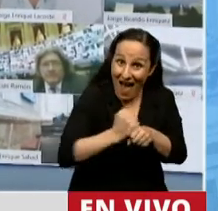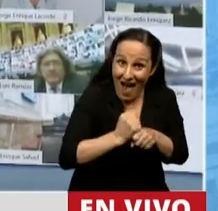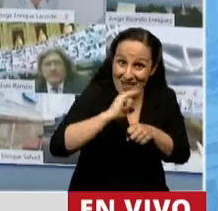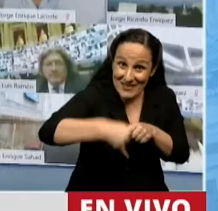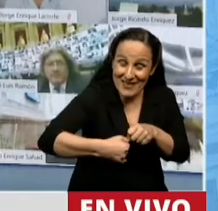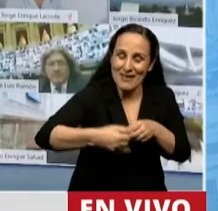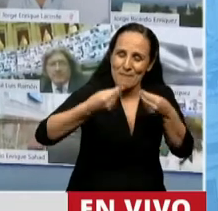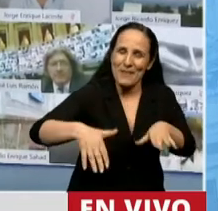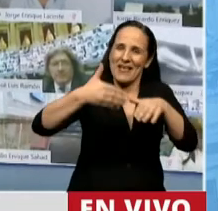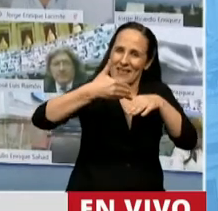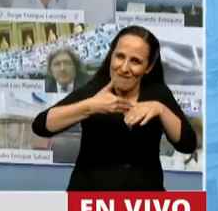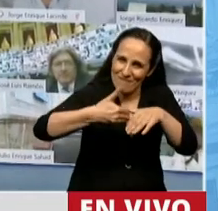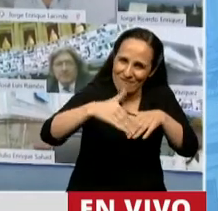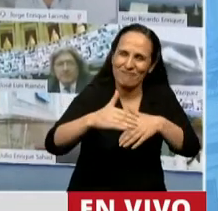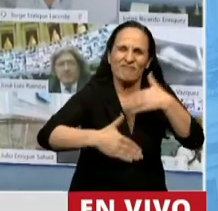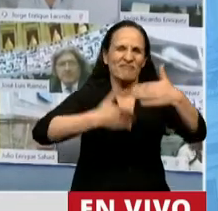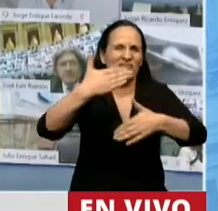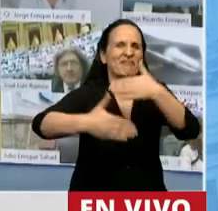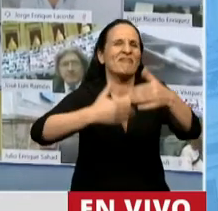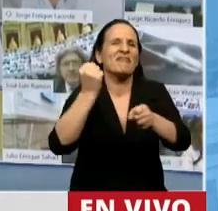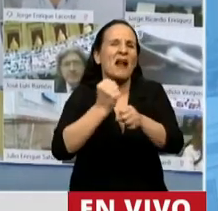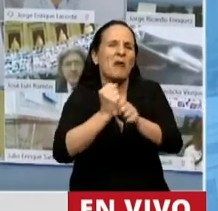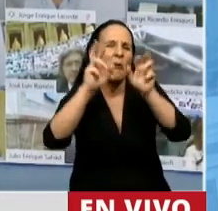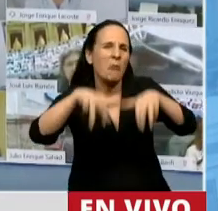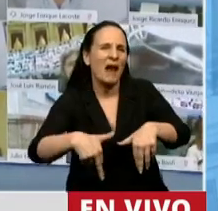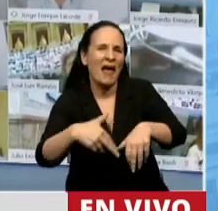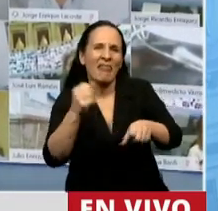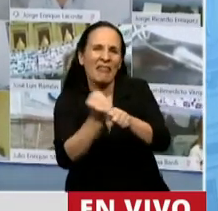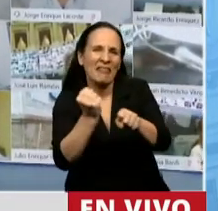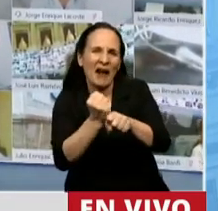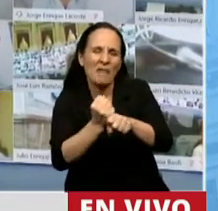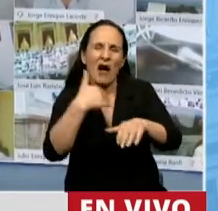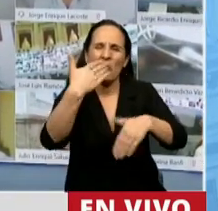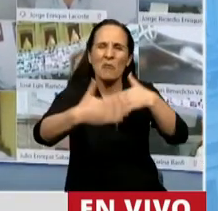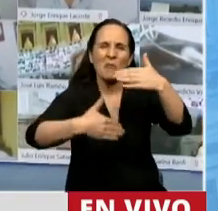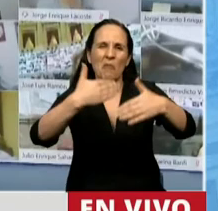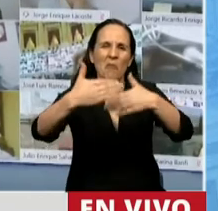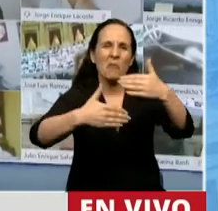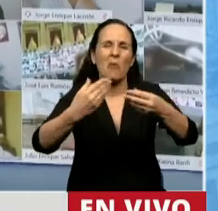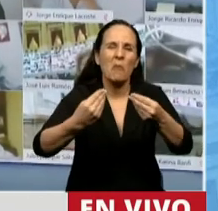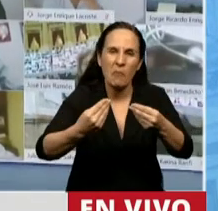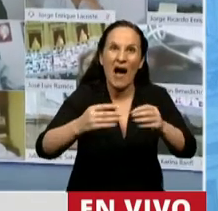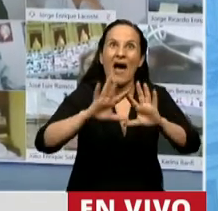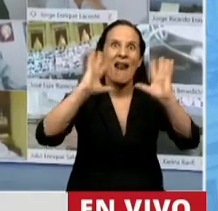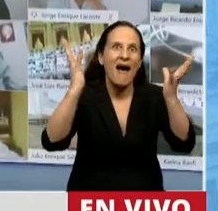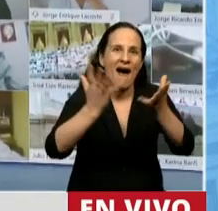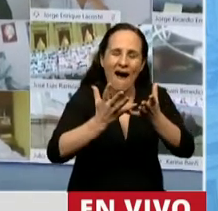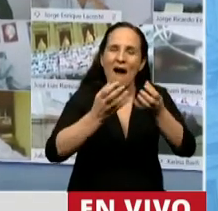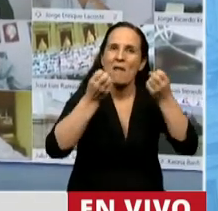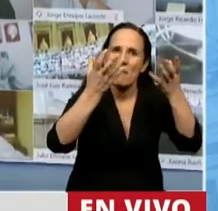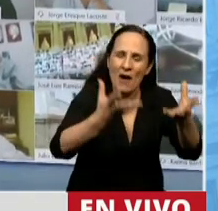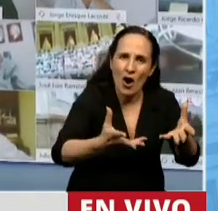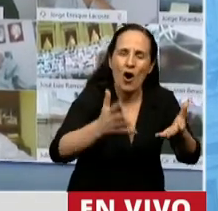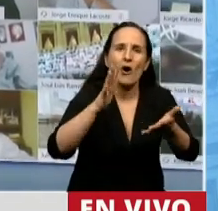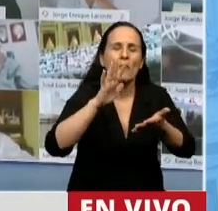decía, para una agenda de desarrollo sostenible y recuperación económica verde y